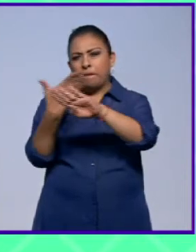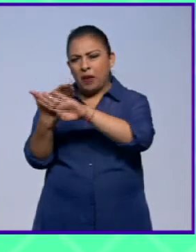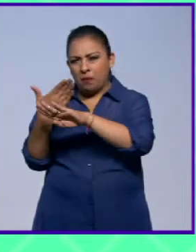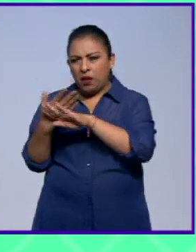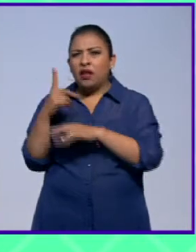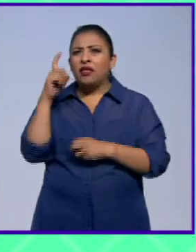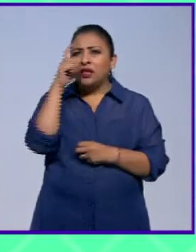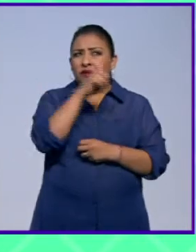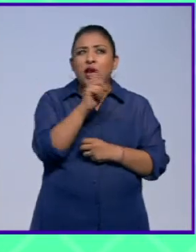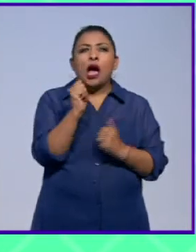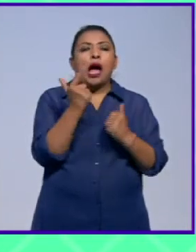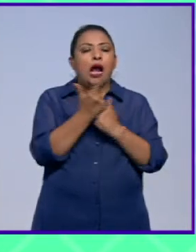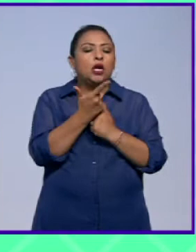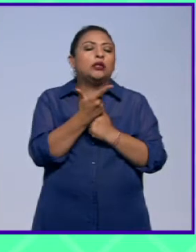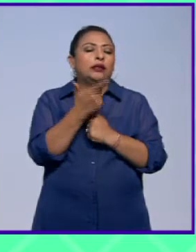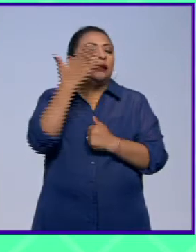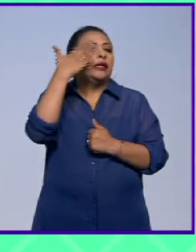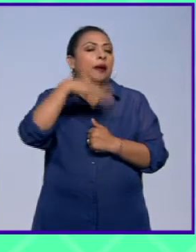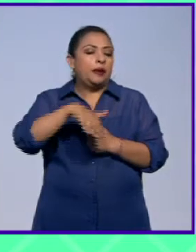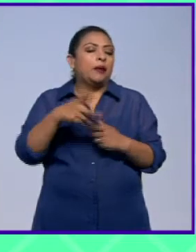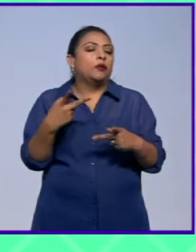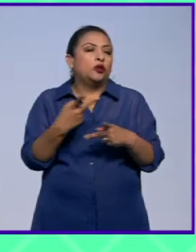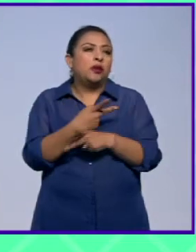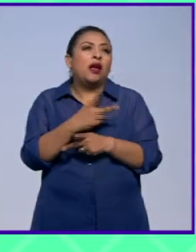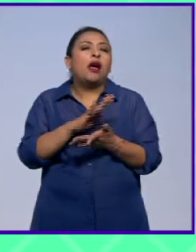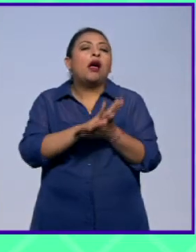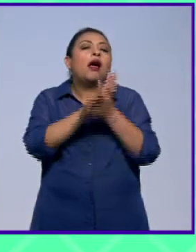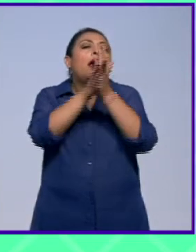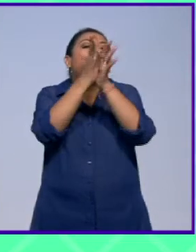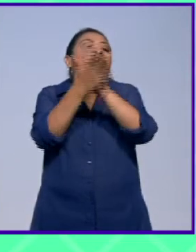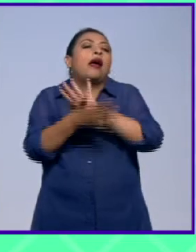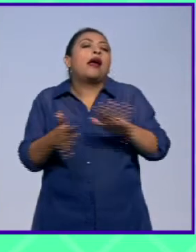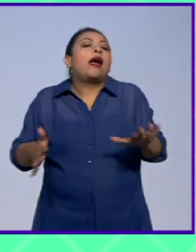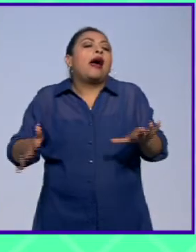ya se veía venir es es la evolución